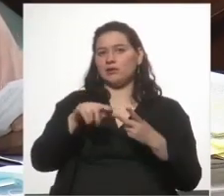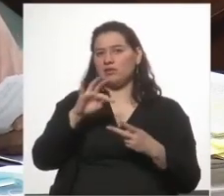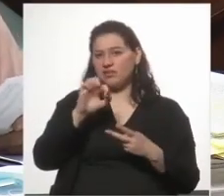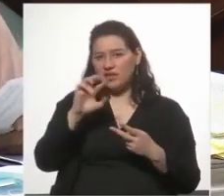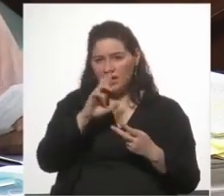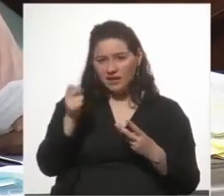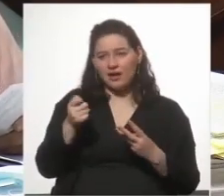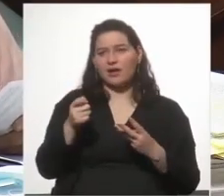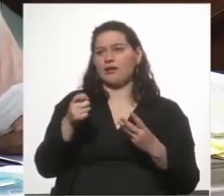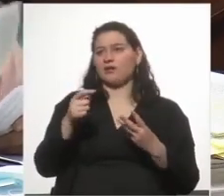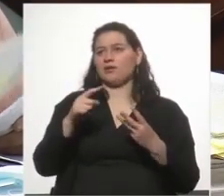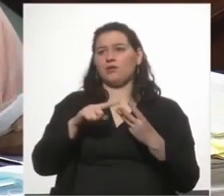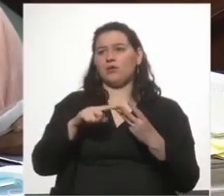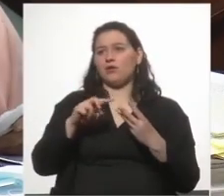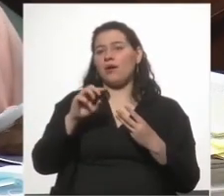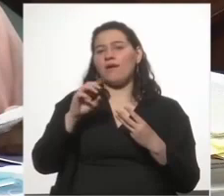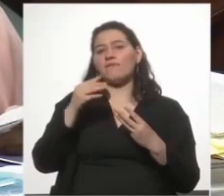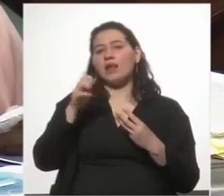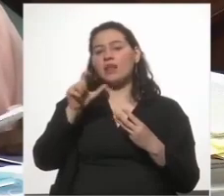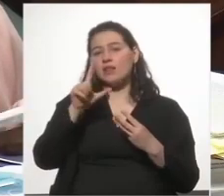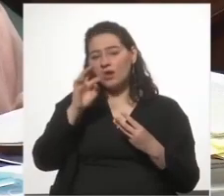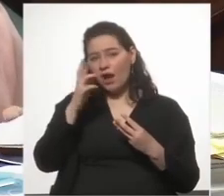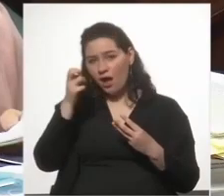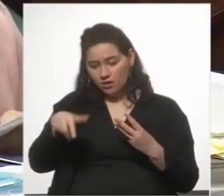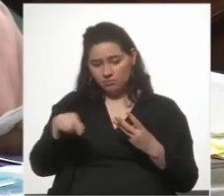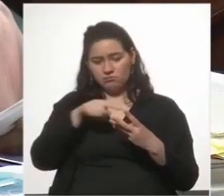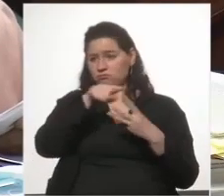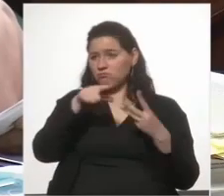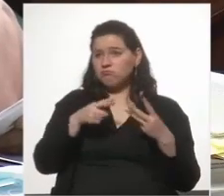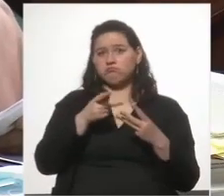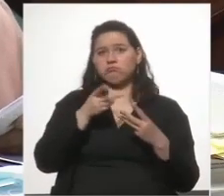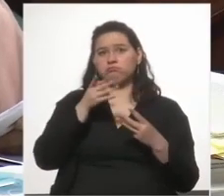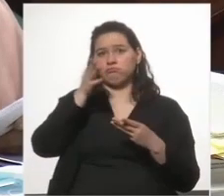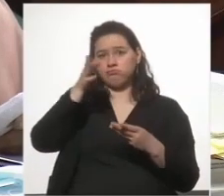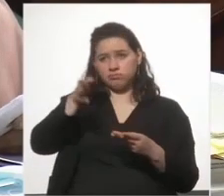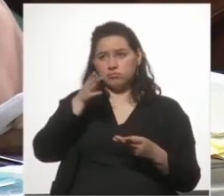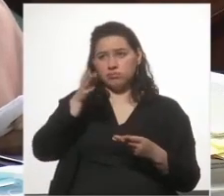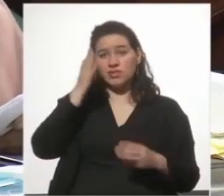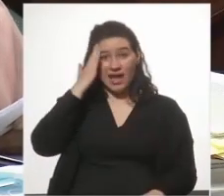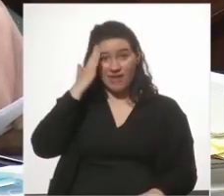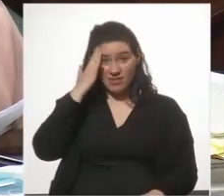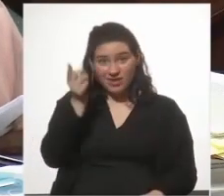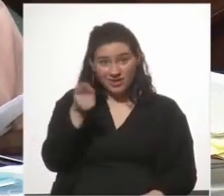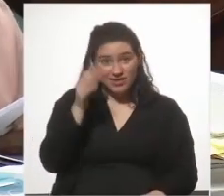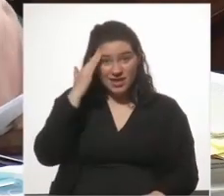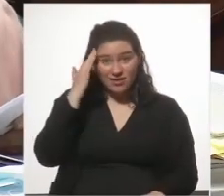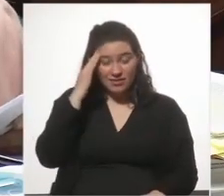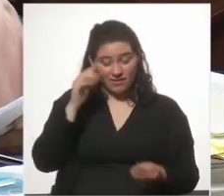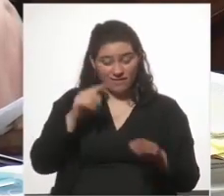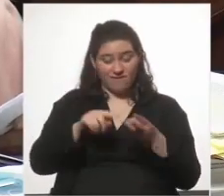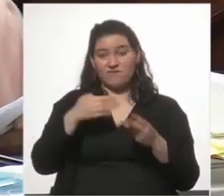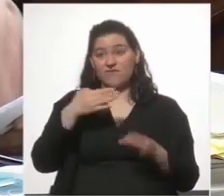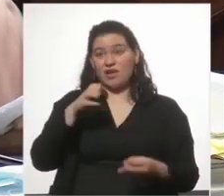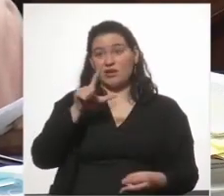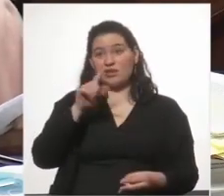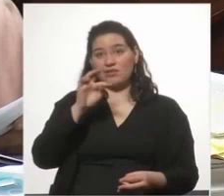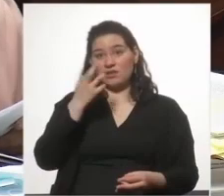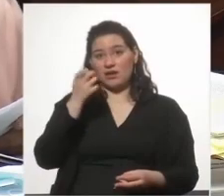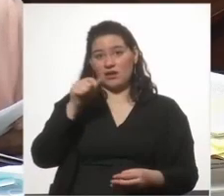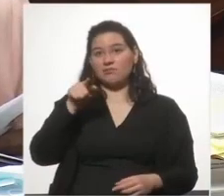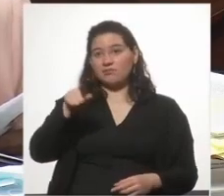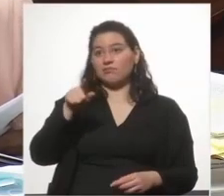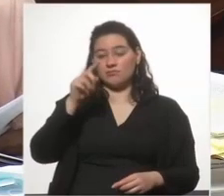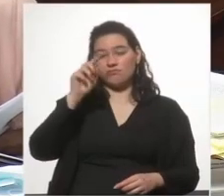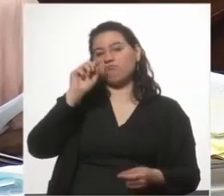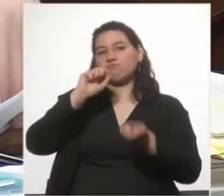de Juan Pablo Terra, de Washington Beltrán, que saben una cosa, saben una cosa, Washington Beltrán cambió de opinión en sala.